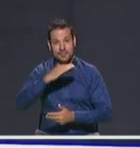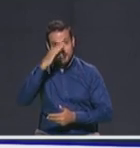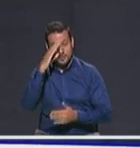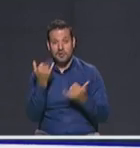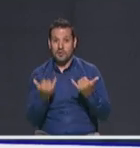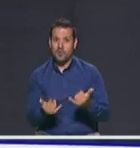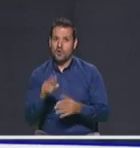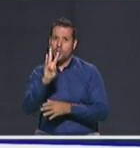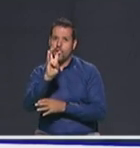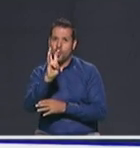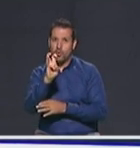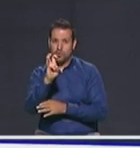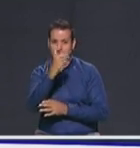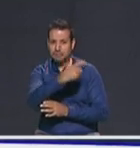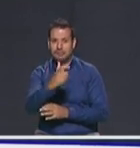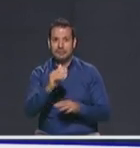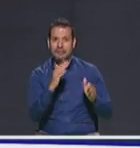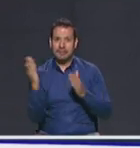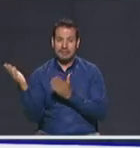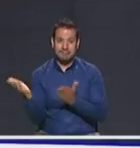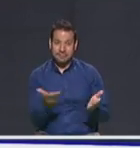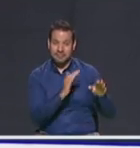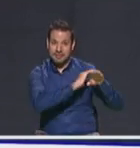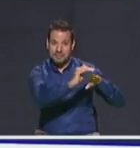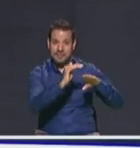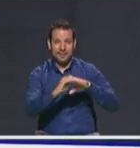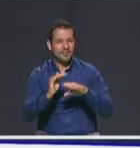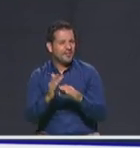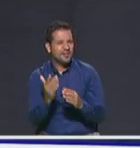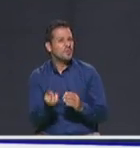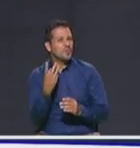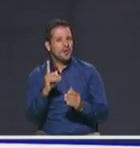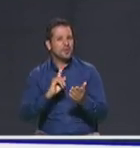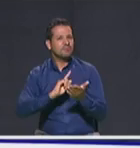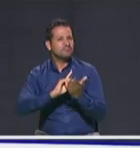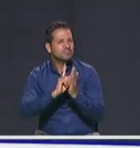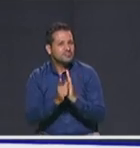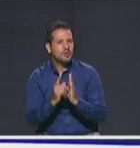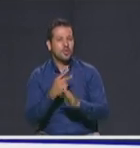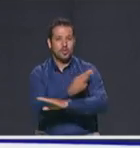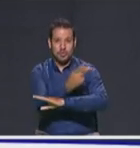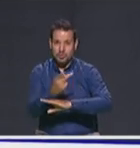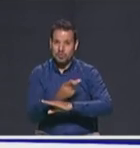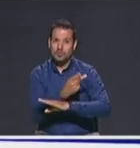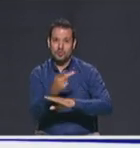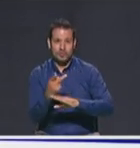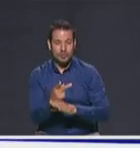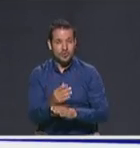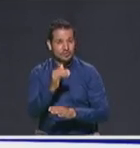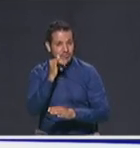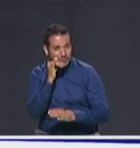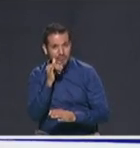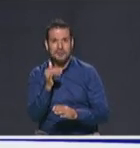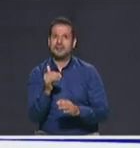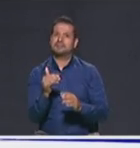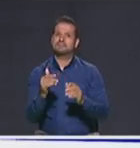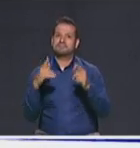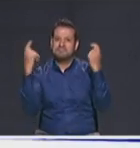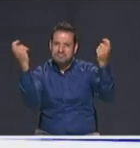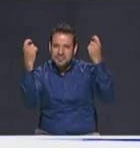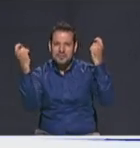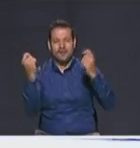ocho invitados en estudio, un debate que va a durar aproximadamente dos horas en vivo y en directo, tiene dos cortes comerciales y